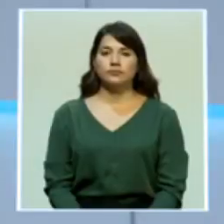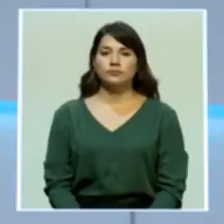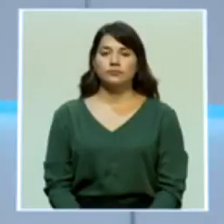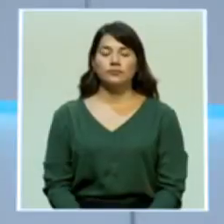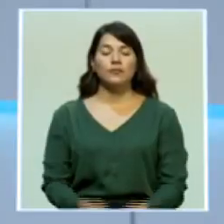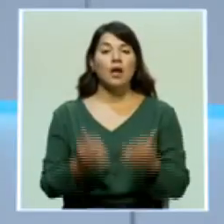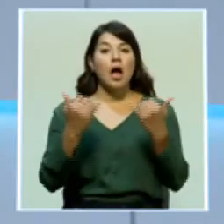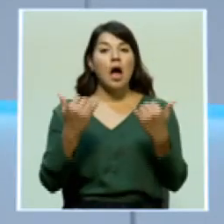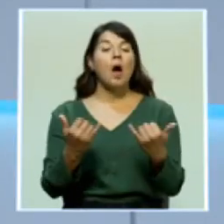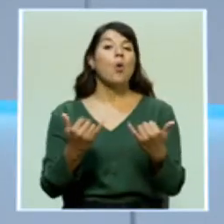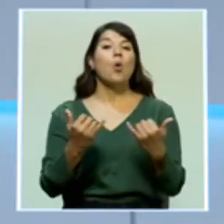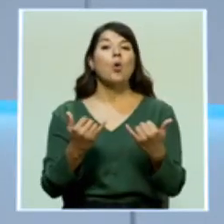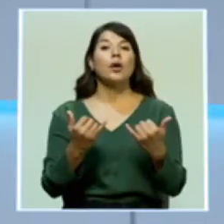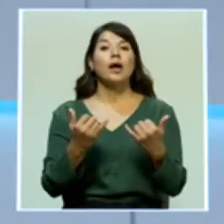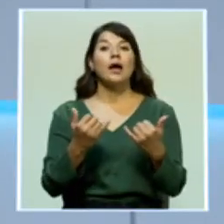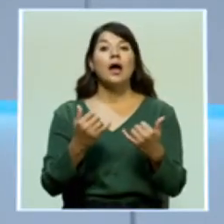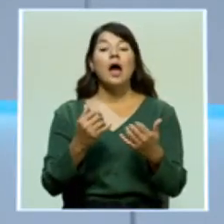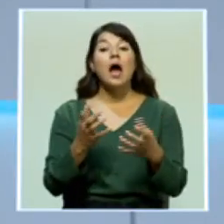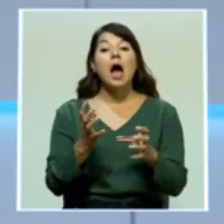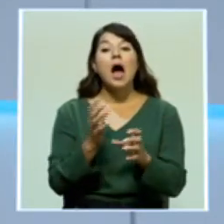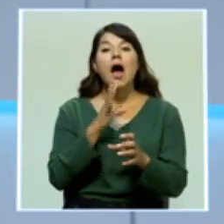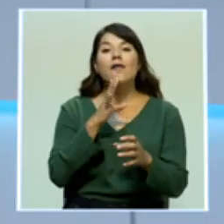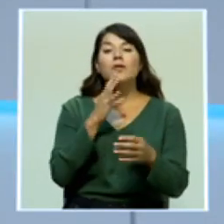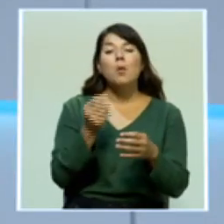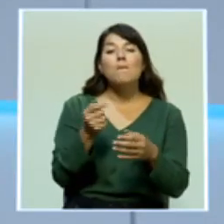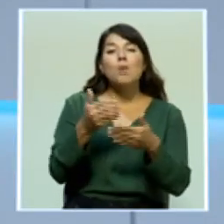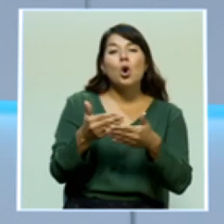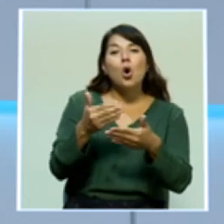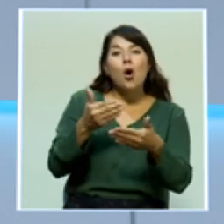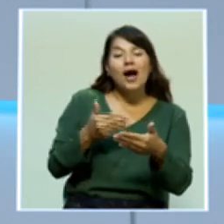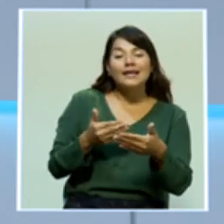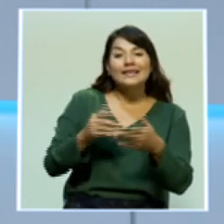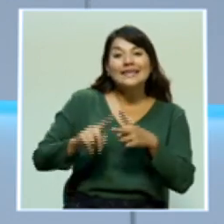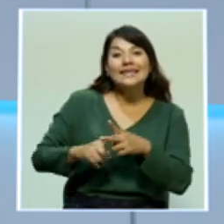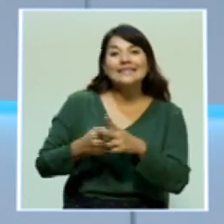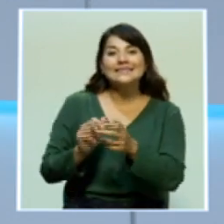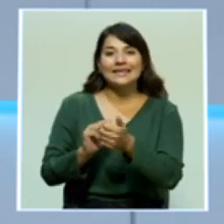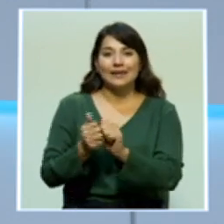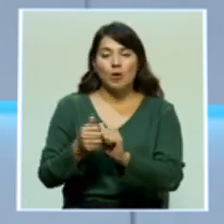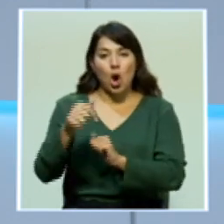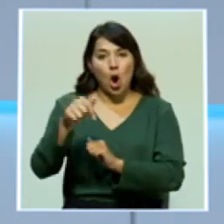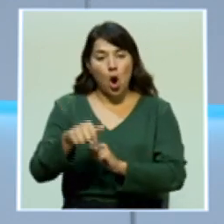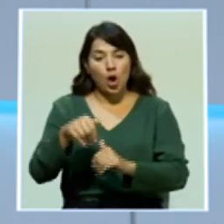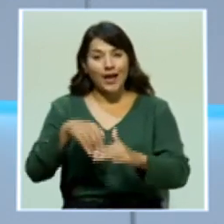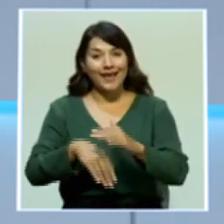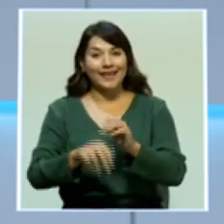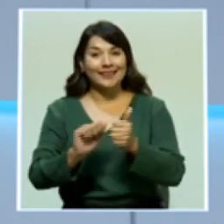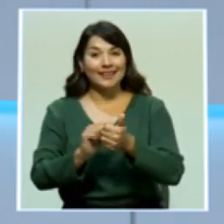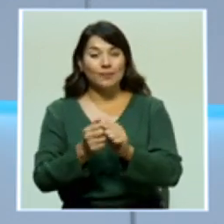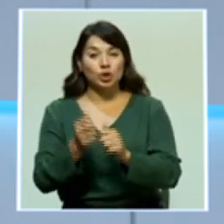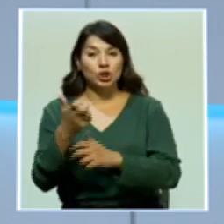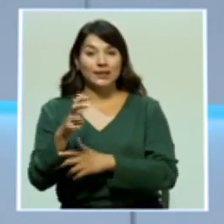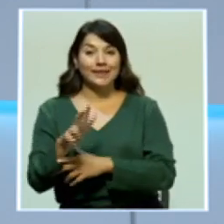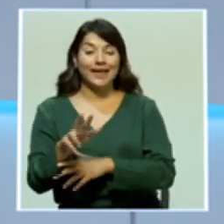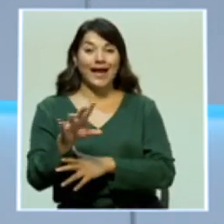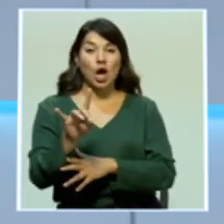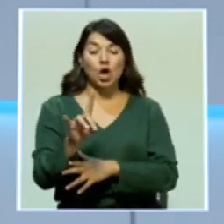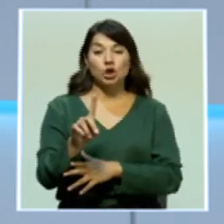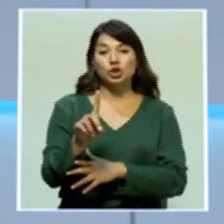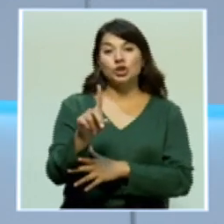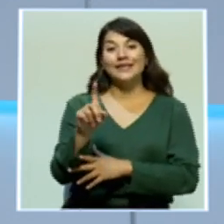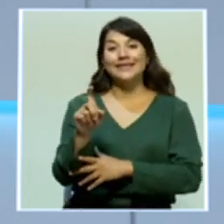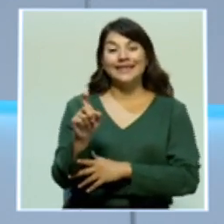Vamos ahora a un adelanto de lo que vamos a ver en los deportes hoy en Deportivas del 13 a las 8